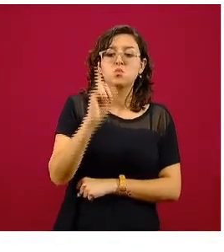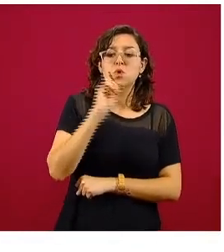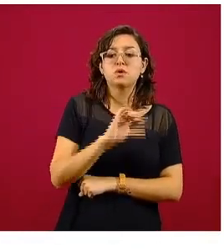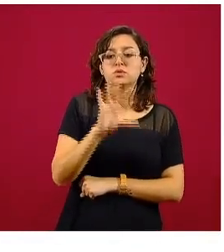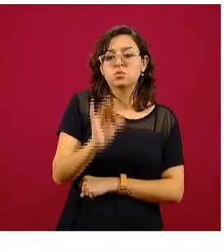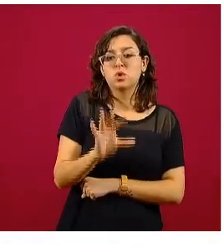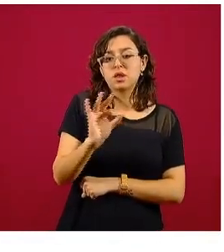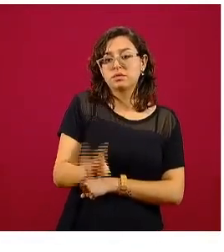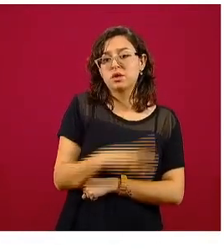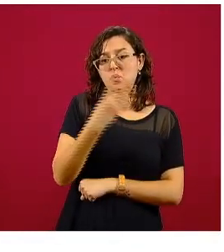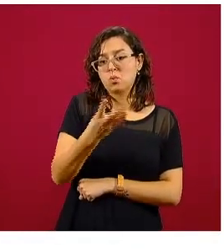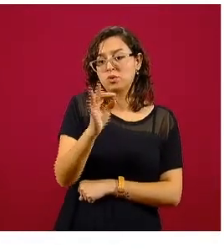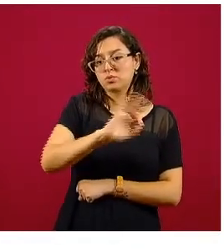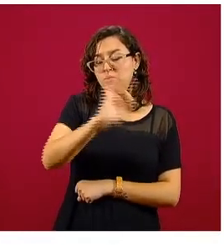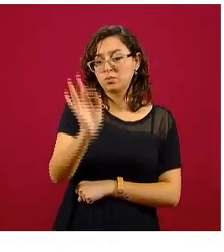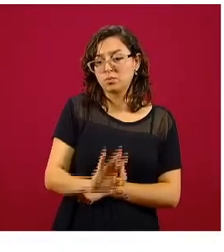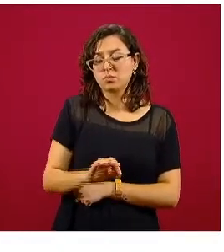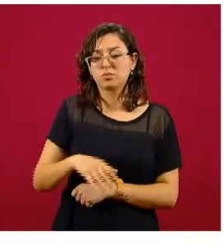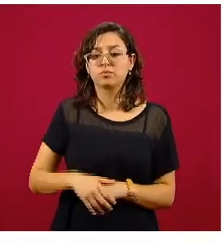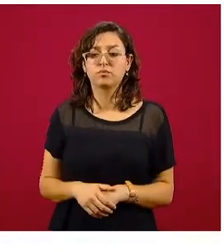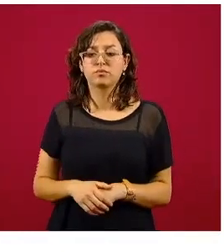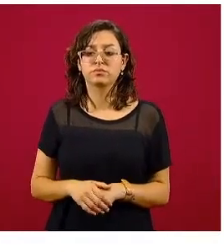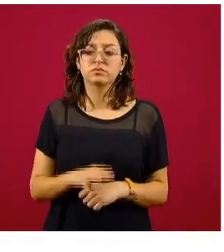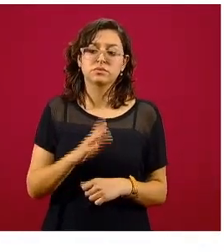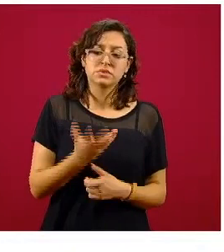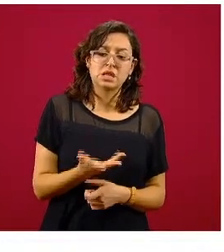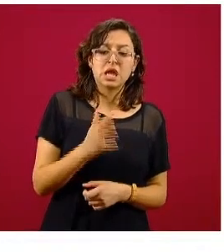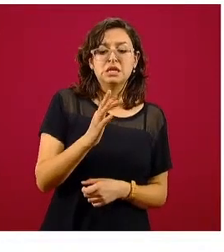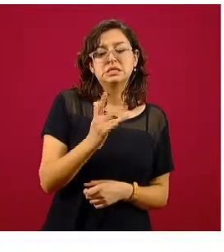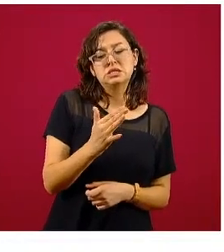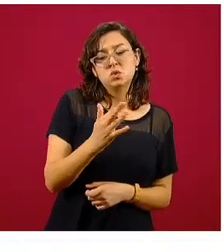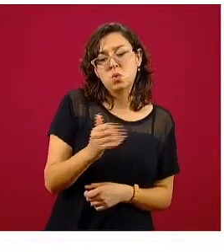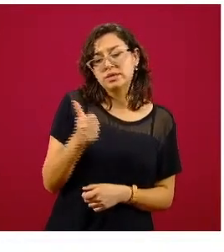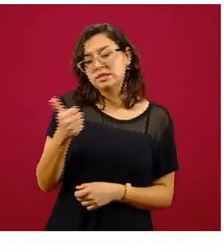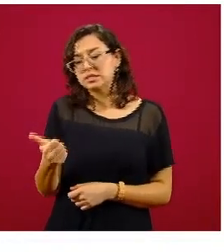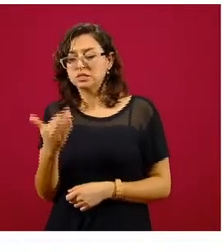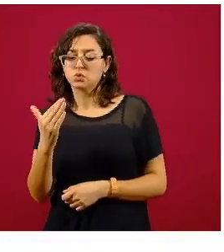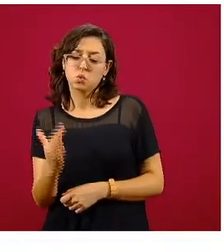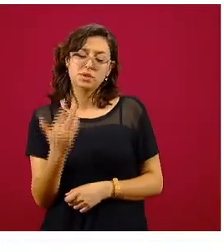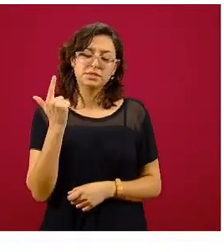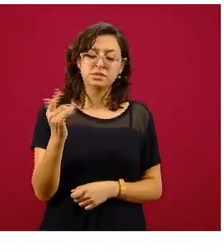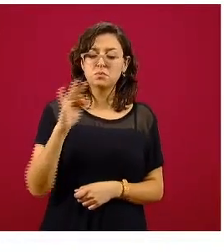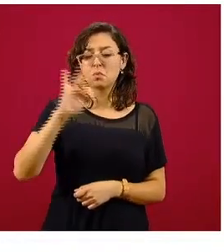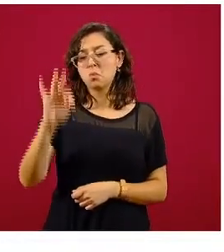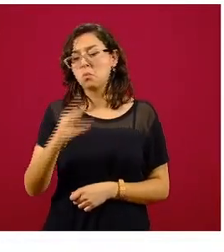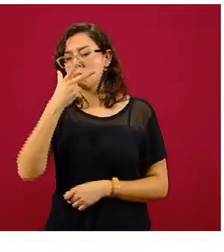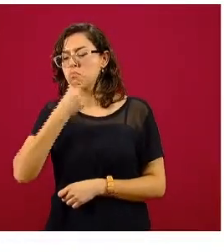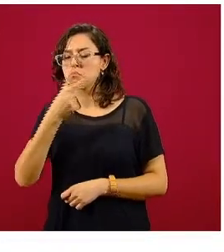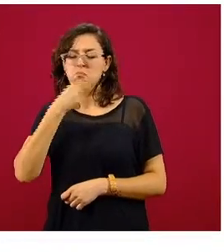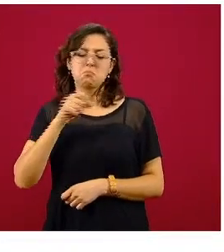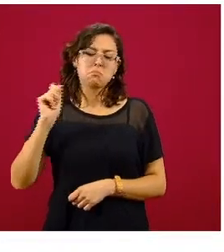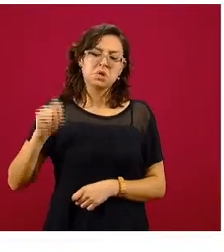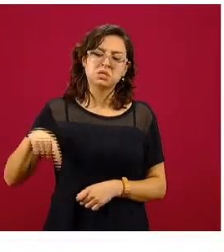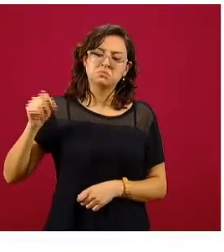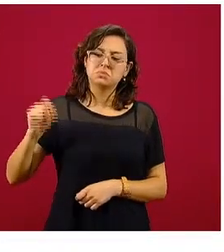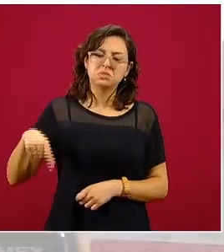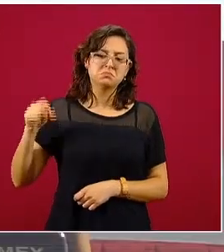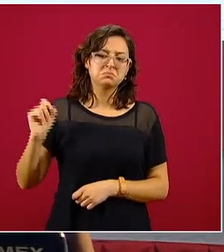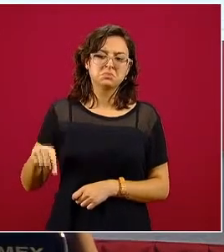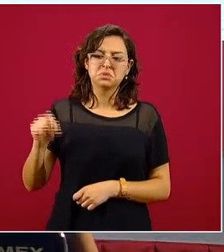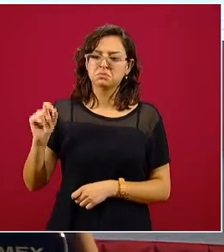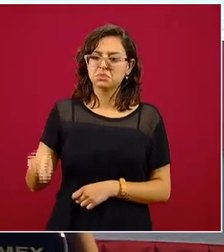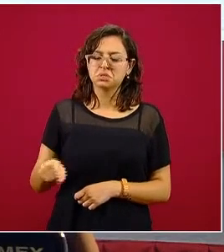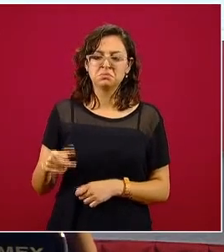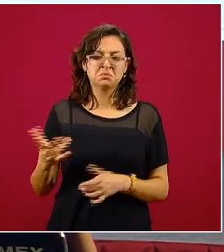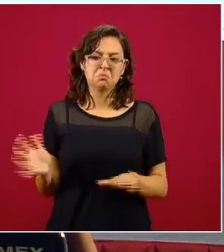mujeres y esa proporción, 56, 57, prácticamente la hemos visto desde el inicio de la epidemia. Es decir, no ha habido una